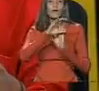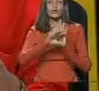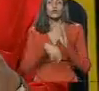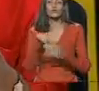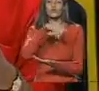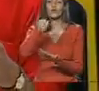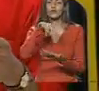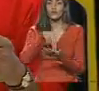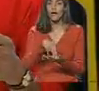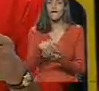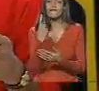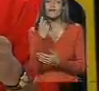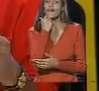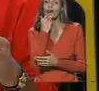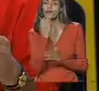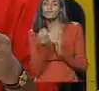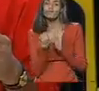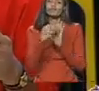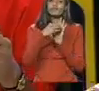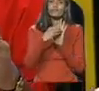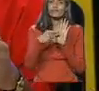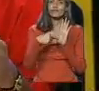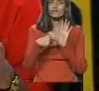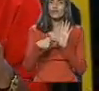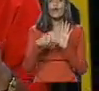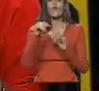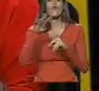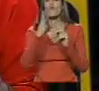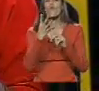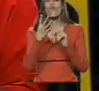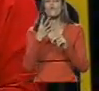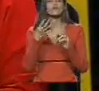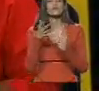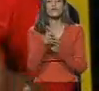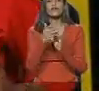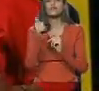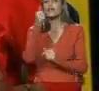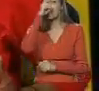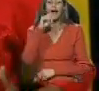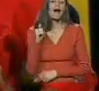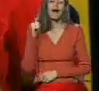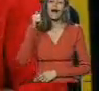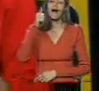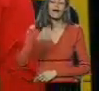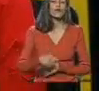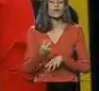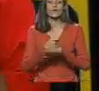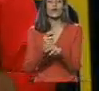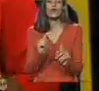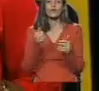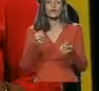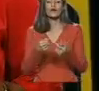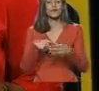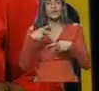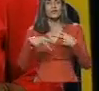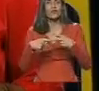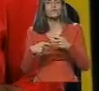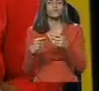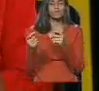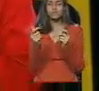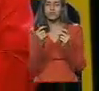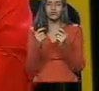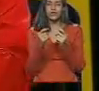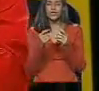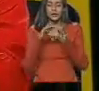Nacional, le faltaba una pata a esa mesa. La cuarta pata es que a diez años de gobierno comienza un proceso crítico y autocrítico